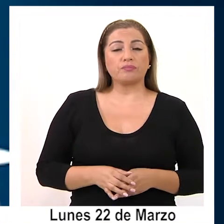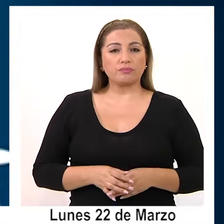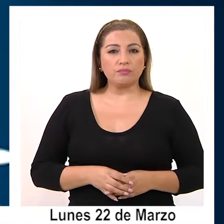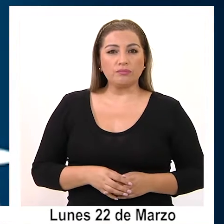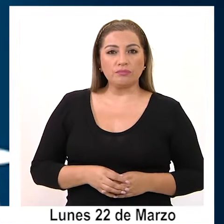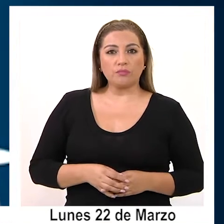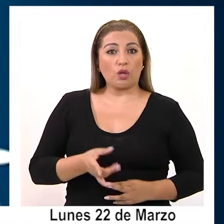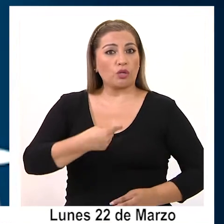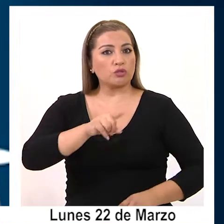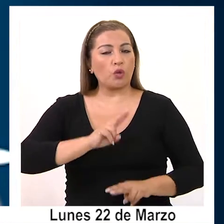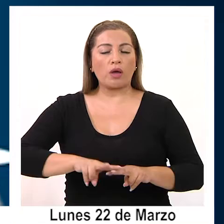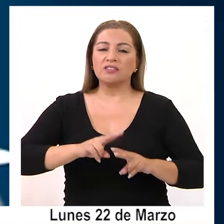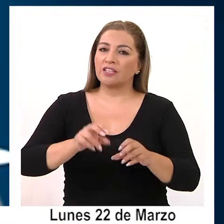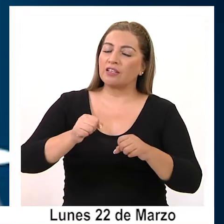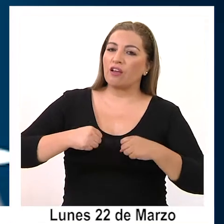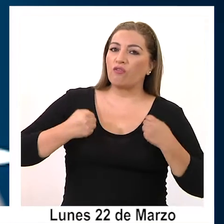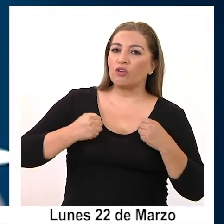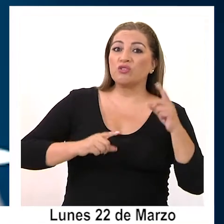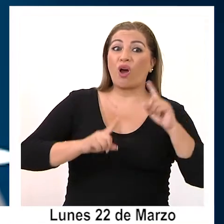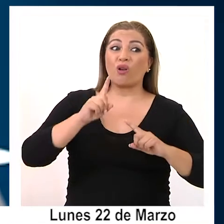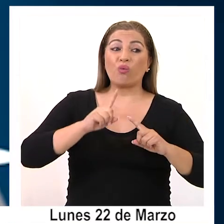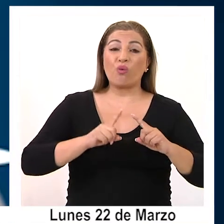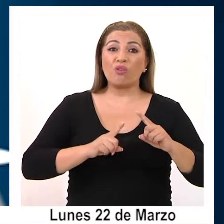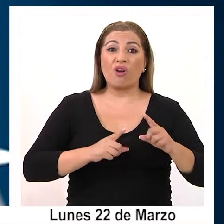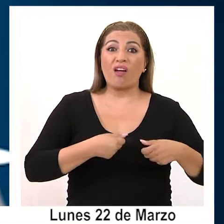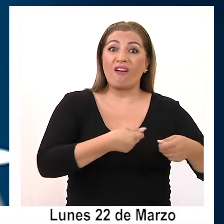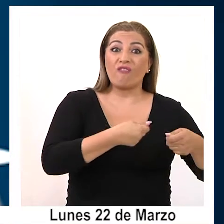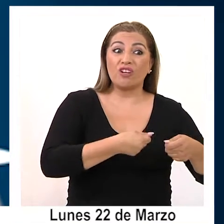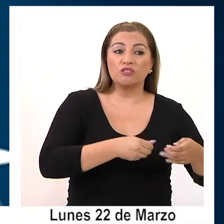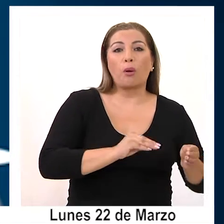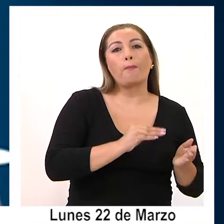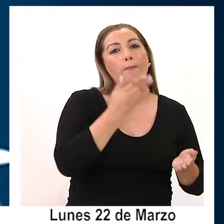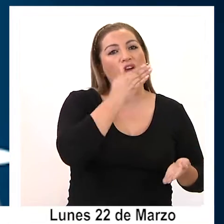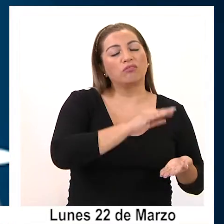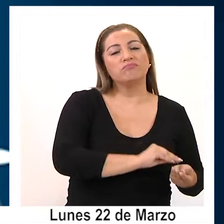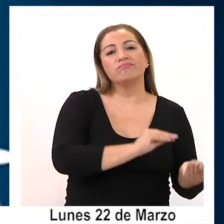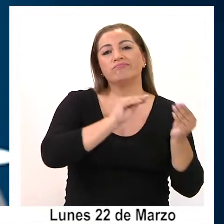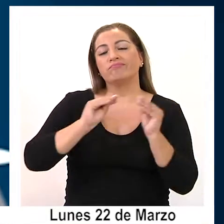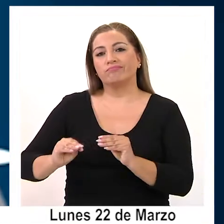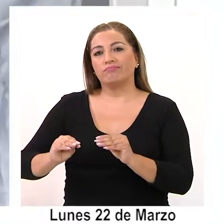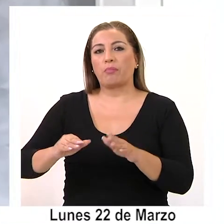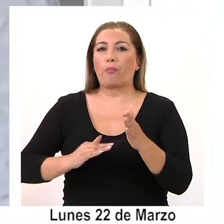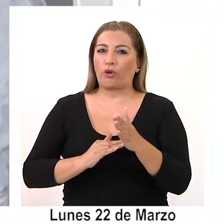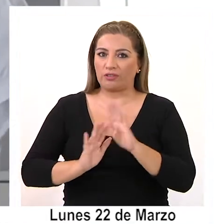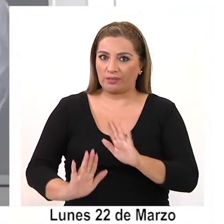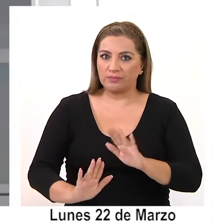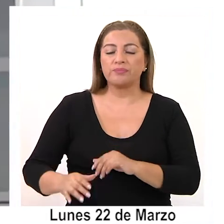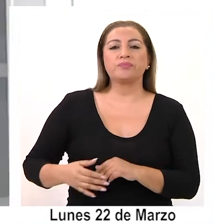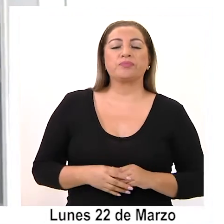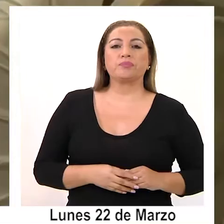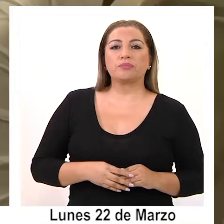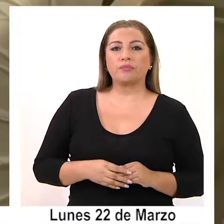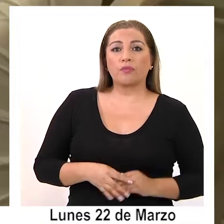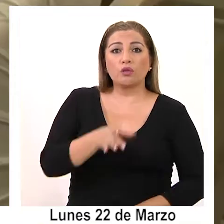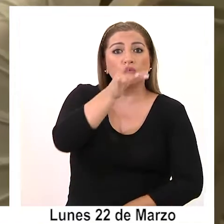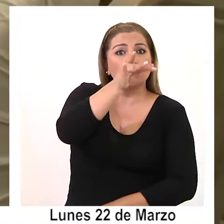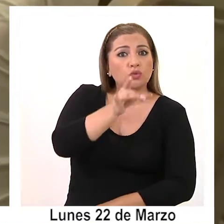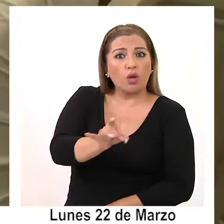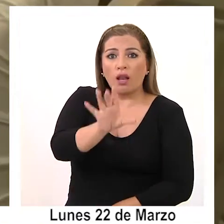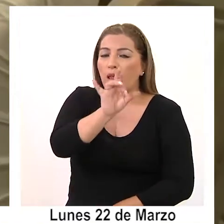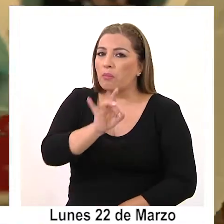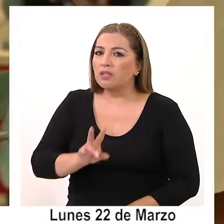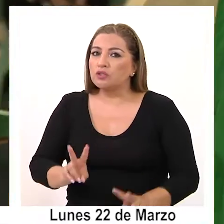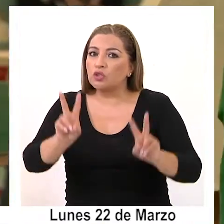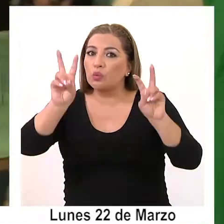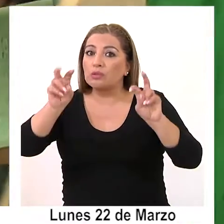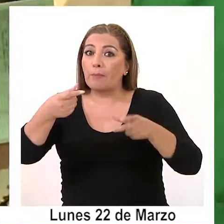si tenemos que hacer esfuerzos, postergar inversiones de otra naturaleza, no cabe duda que la vamos a tener que hacer. Sin embargo, no se trata solo